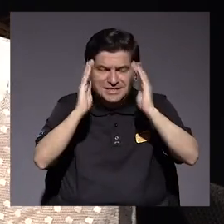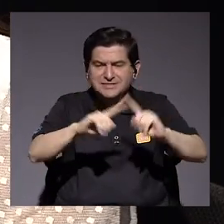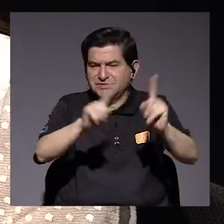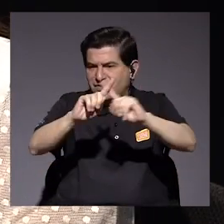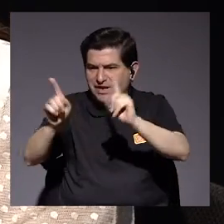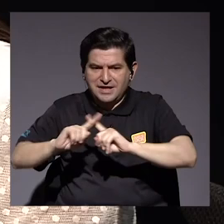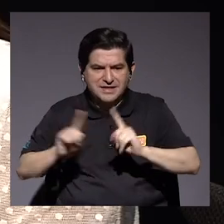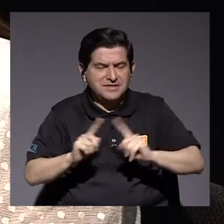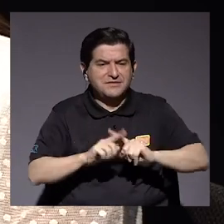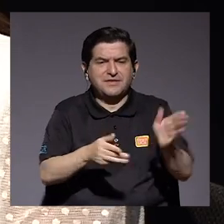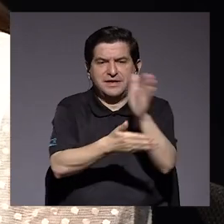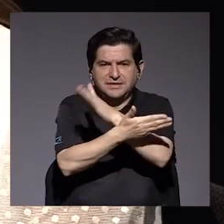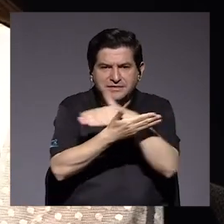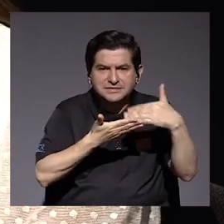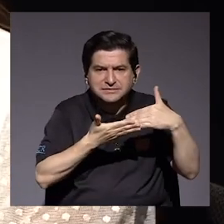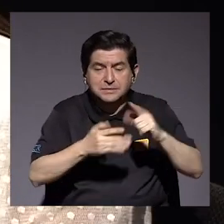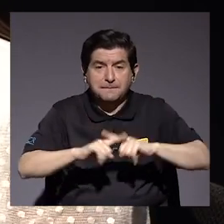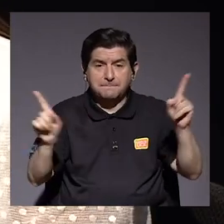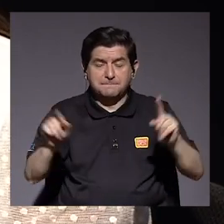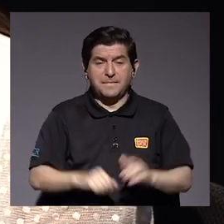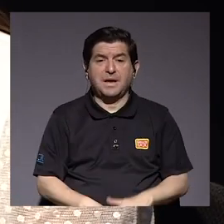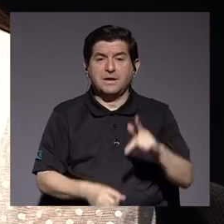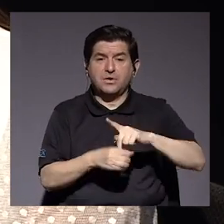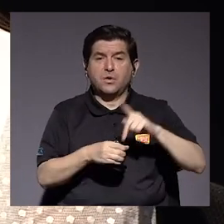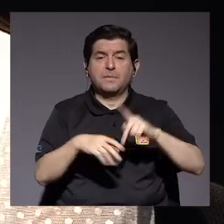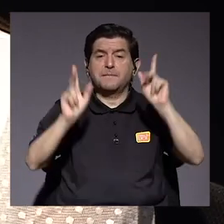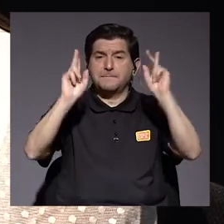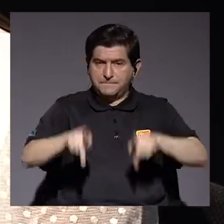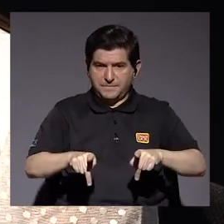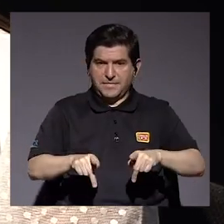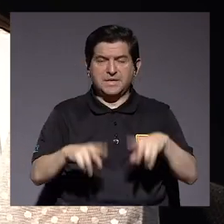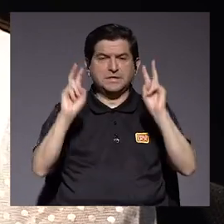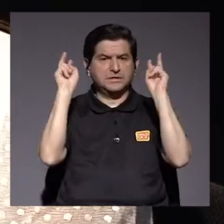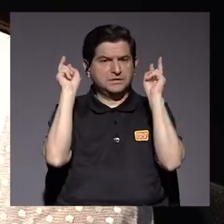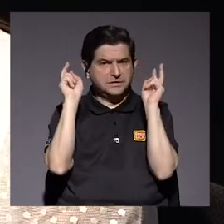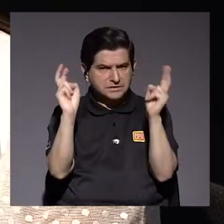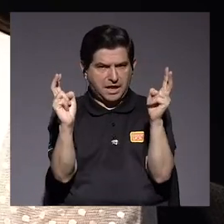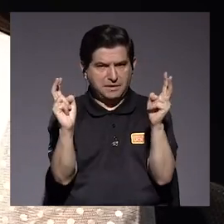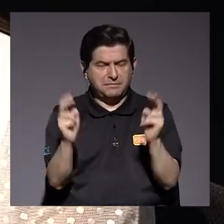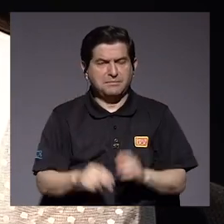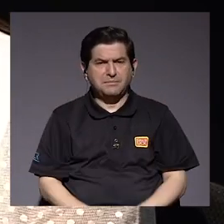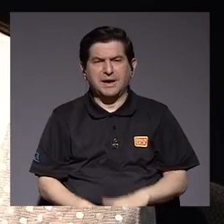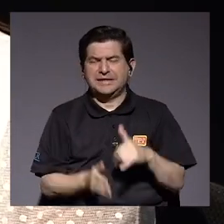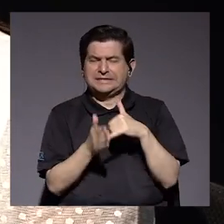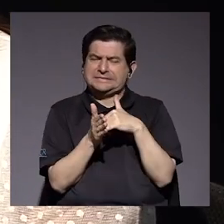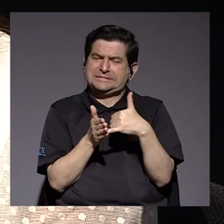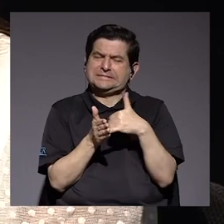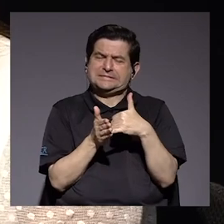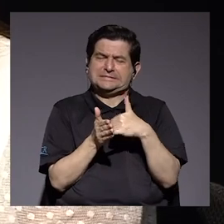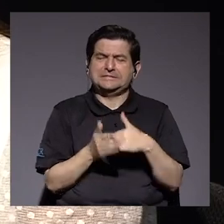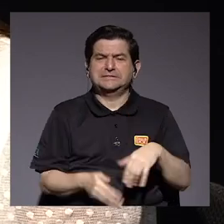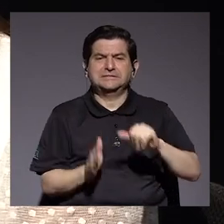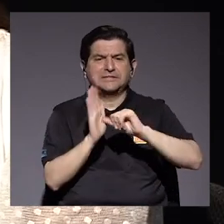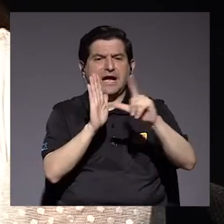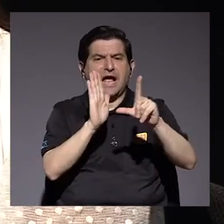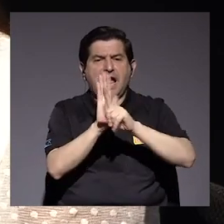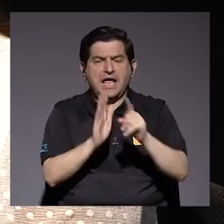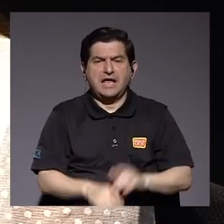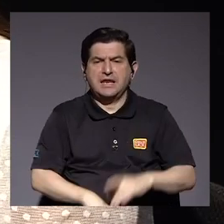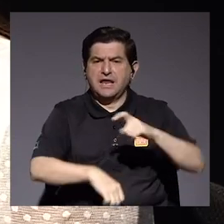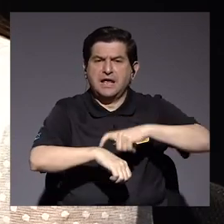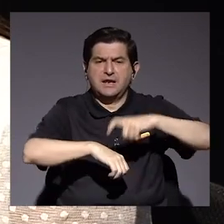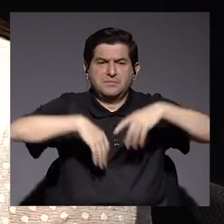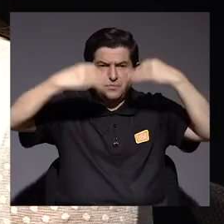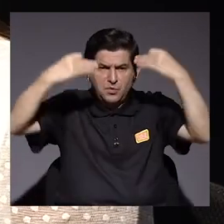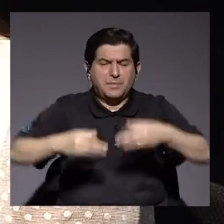partes. Pero además la participación ciudadana, que ha sido un tema de muchísima debilidad en la asamblea legislativa, en la toma